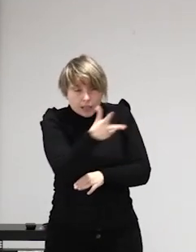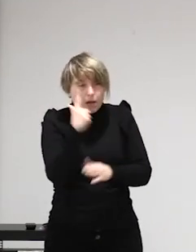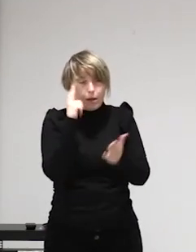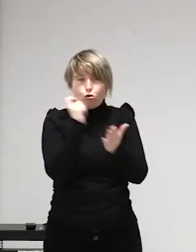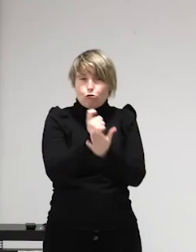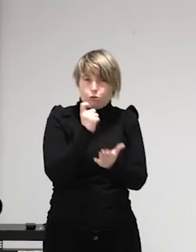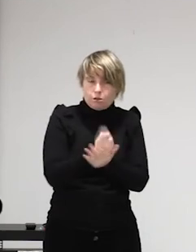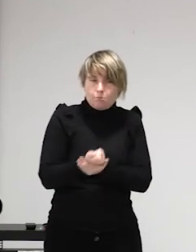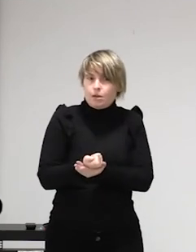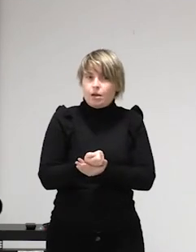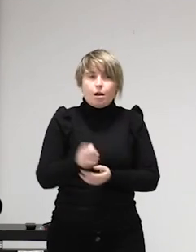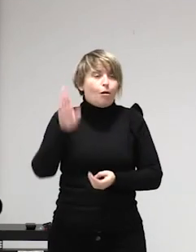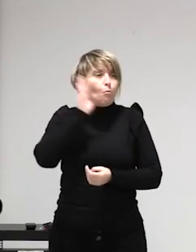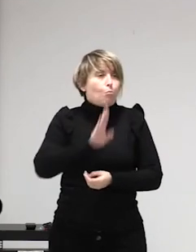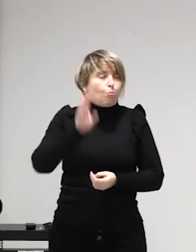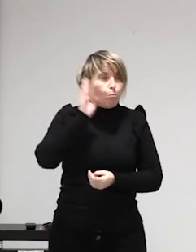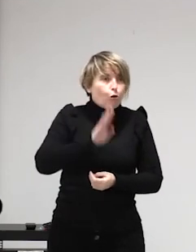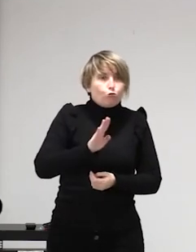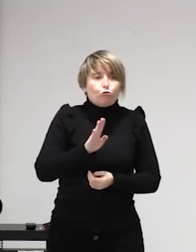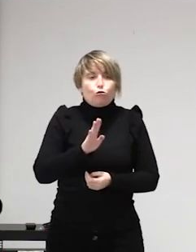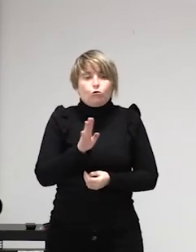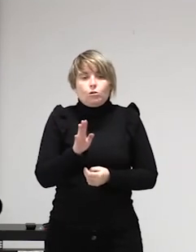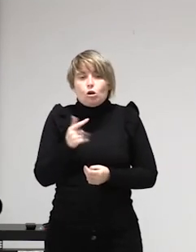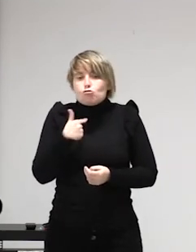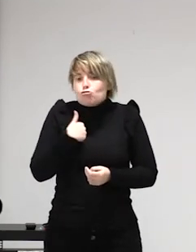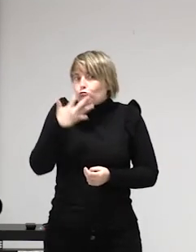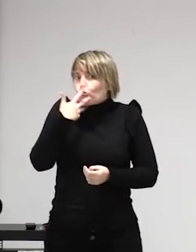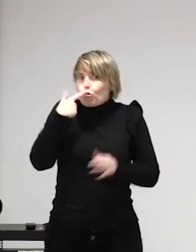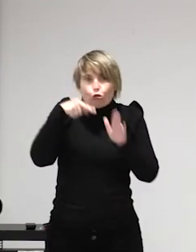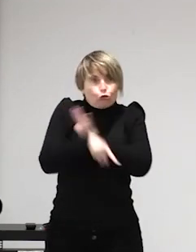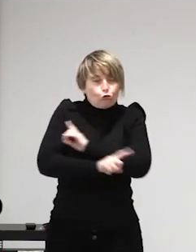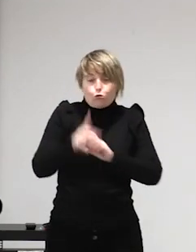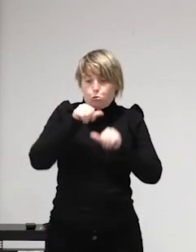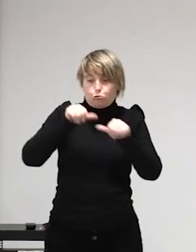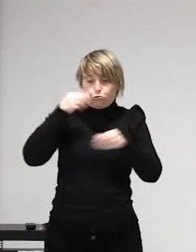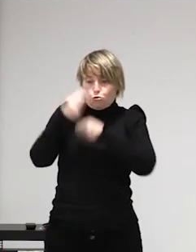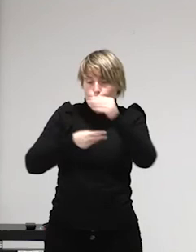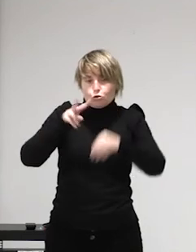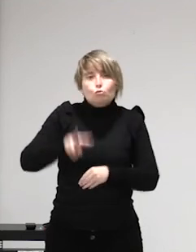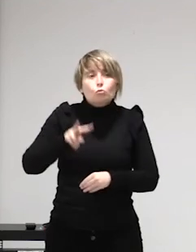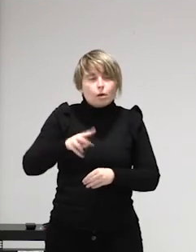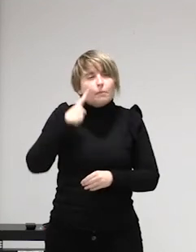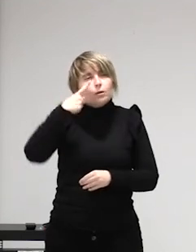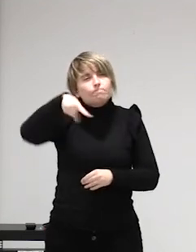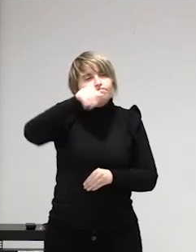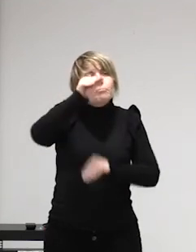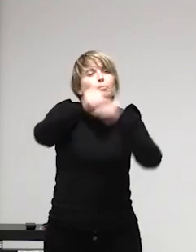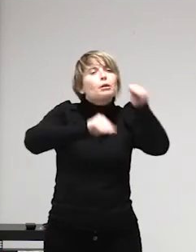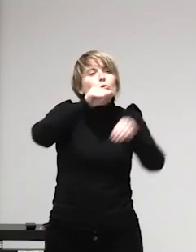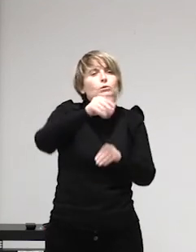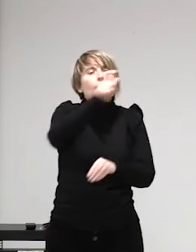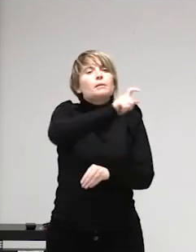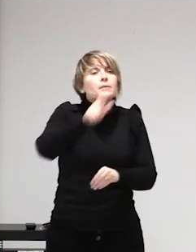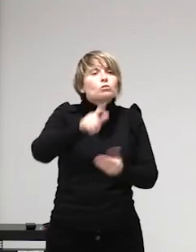castigo ejemplarizante las niñas vivían con menos miedo hacia su propio cuerpo y esto es lo que yo creo que